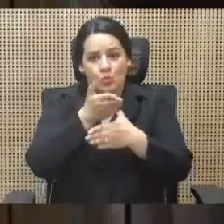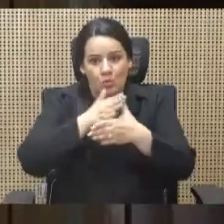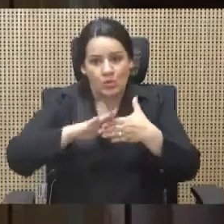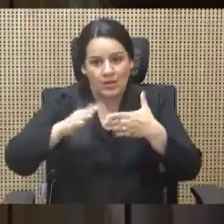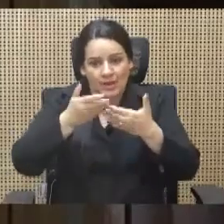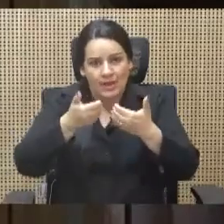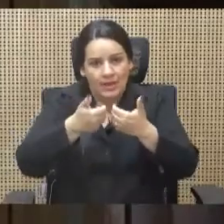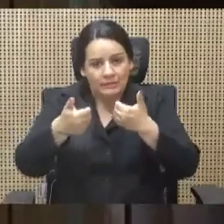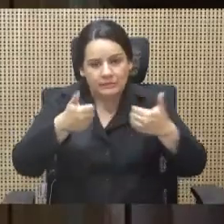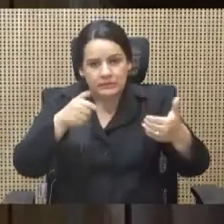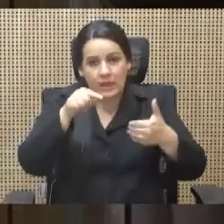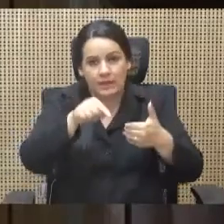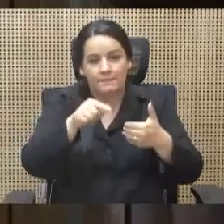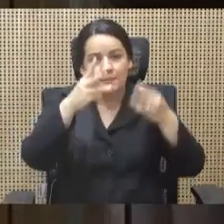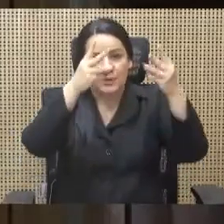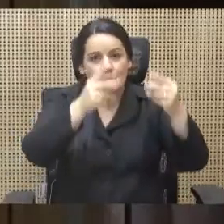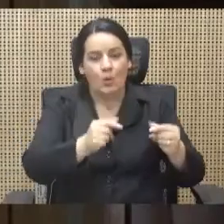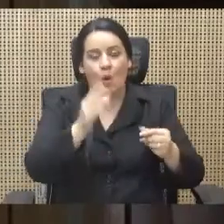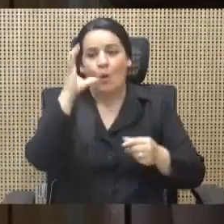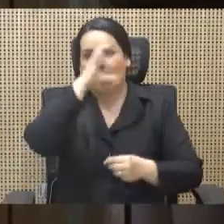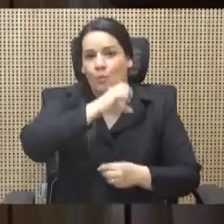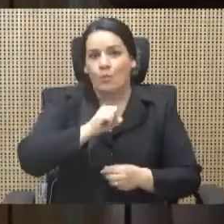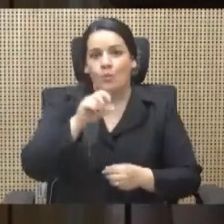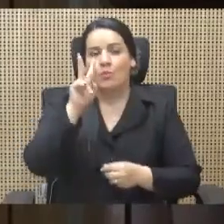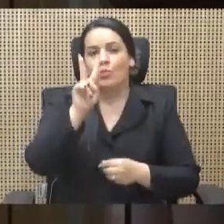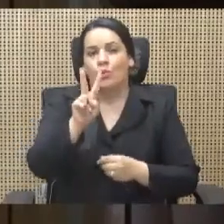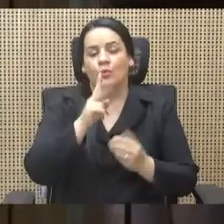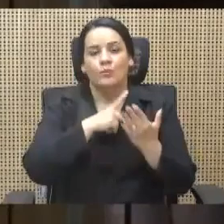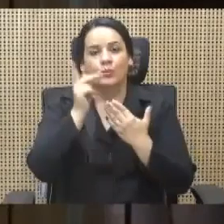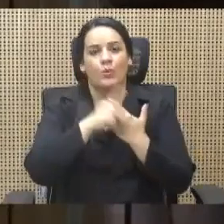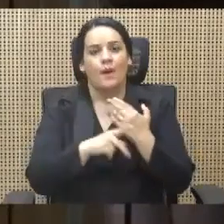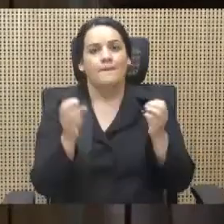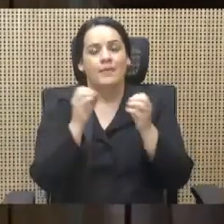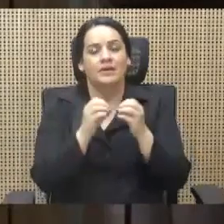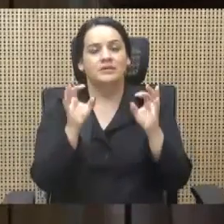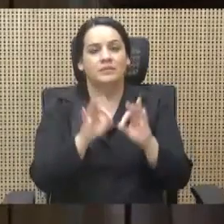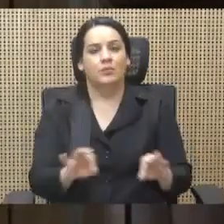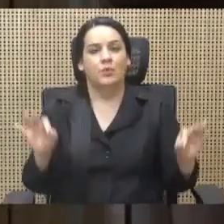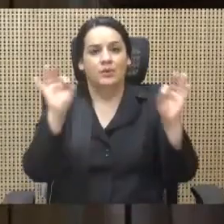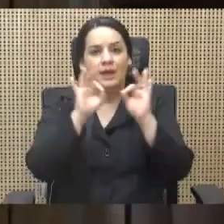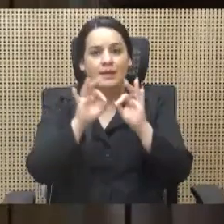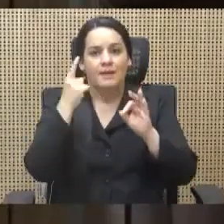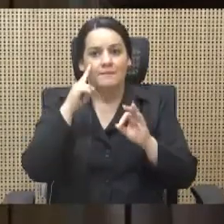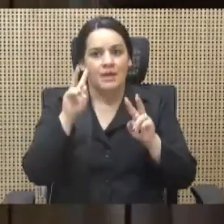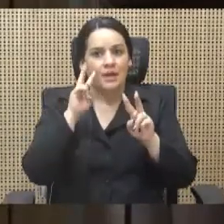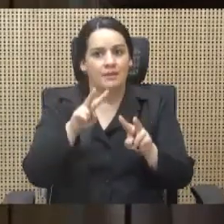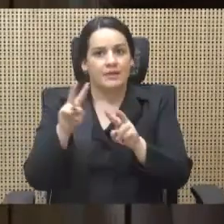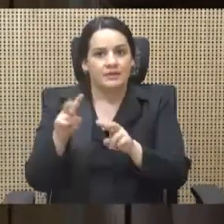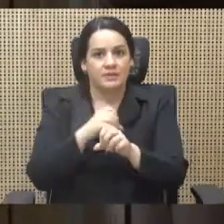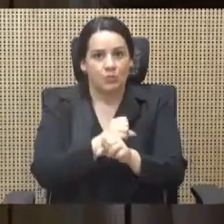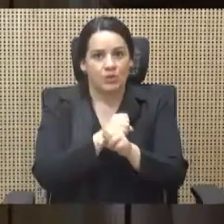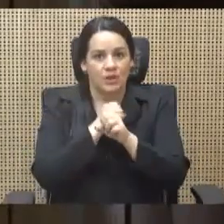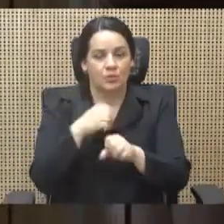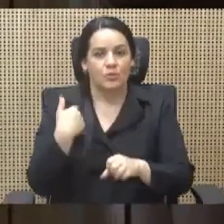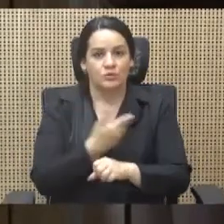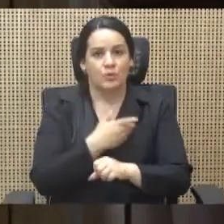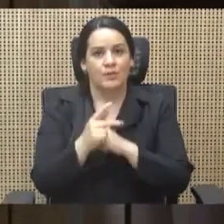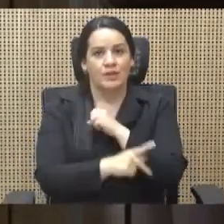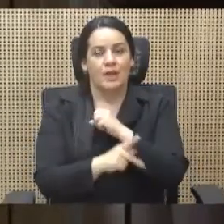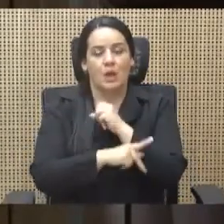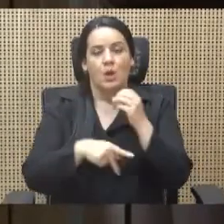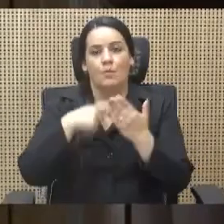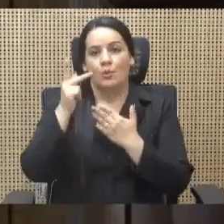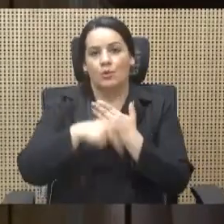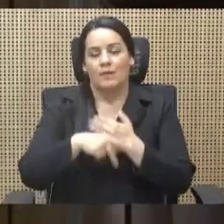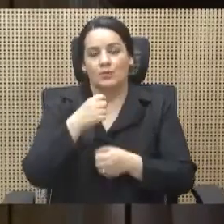dos de los programas más importantes para velar por la seguridad de nuestro país, los programas operativos policiales articulados y